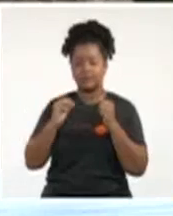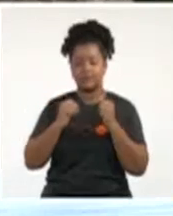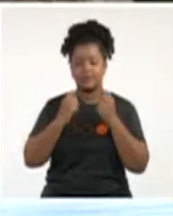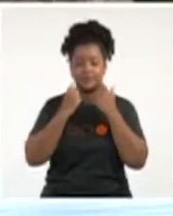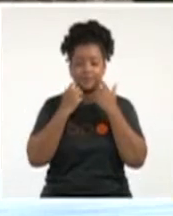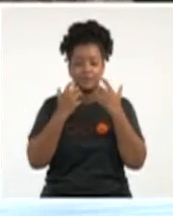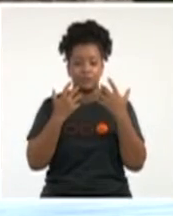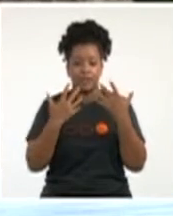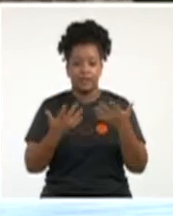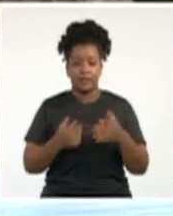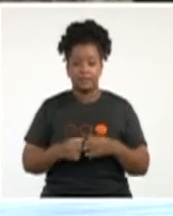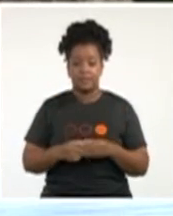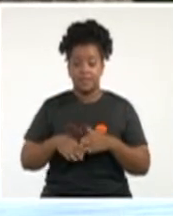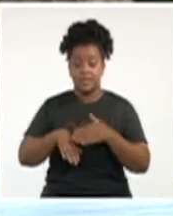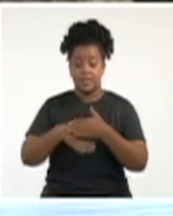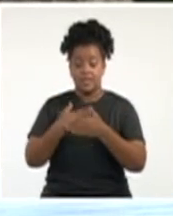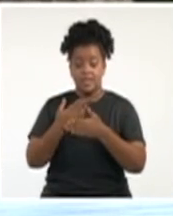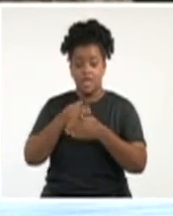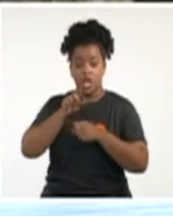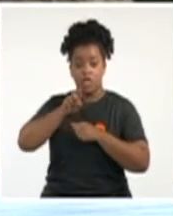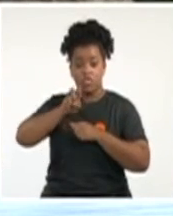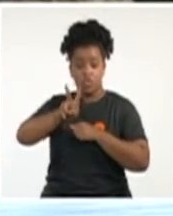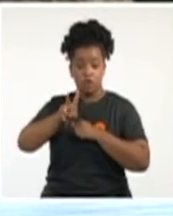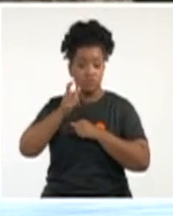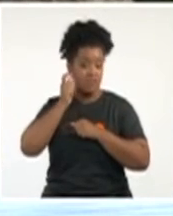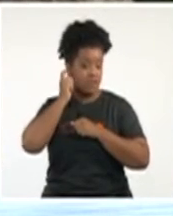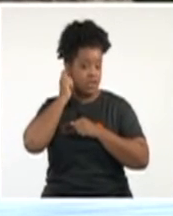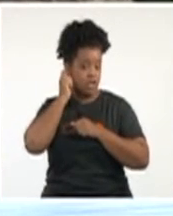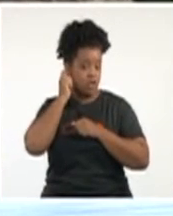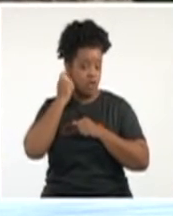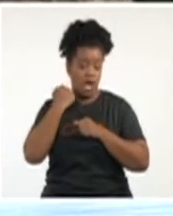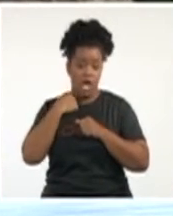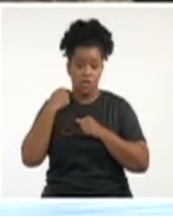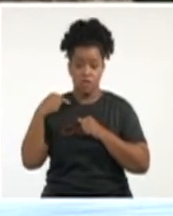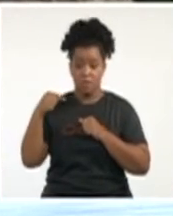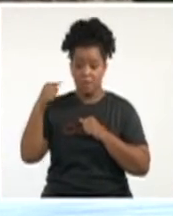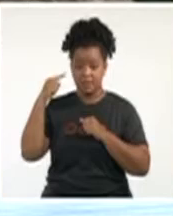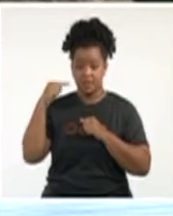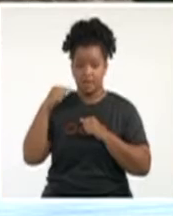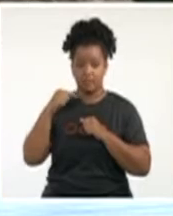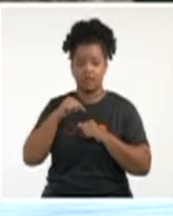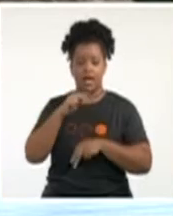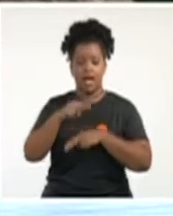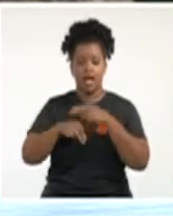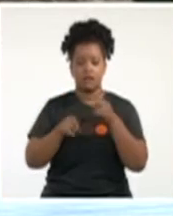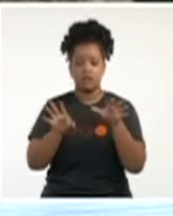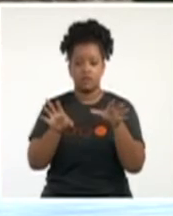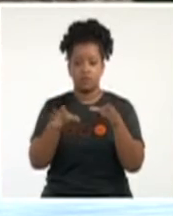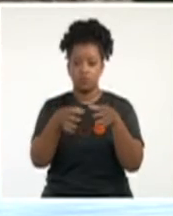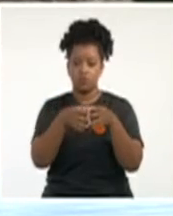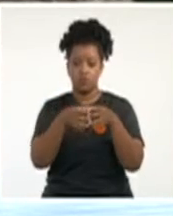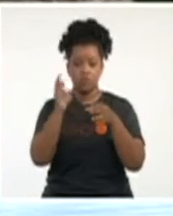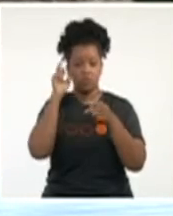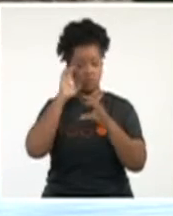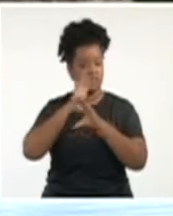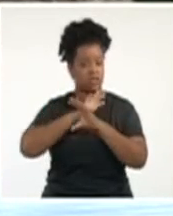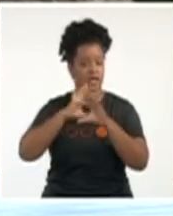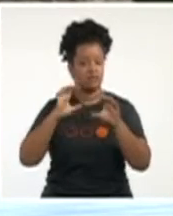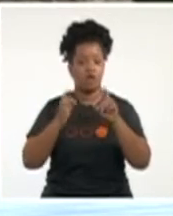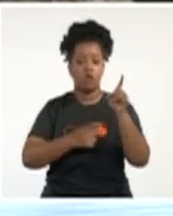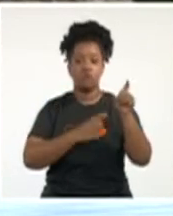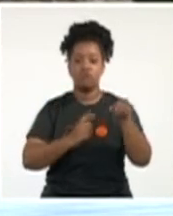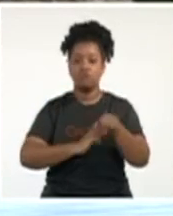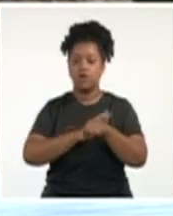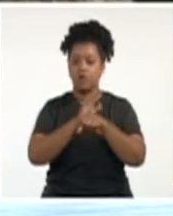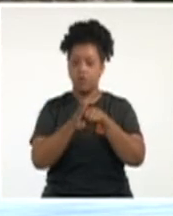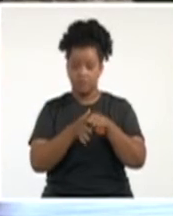El 12 de febrero del año pasado, se creó el Grupo de Ciencia para el Enfrentamiento a la COVID,